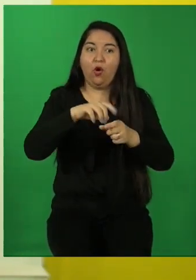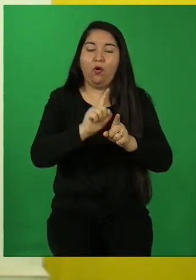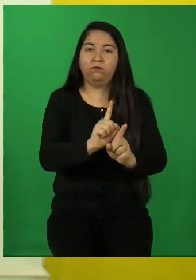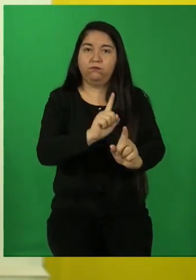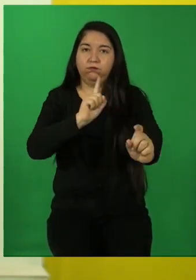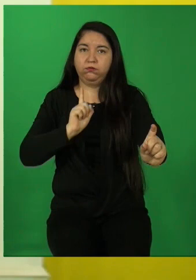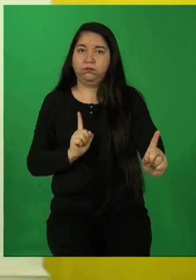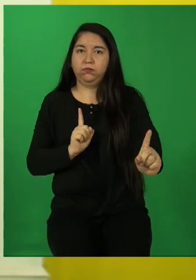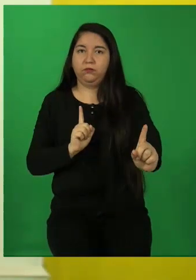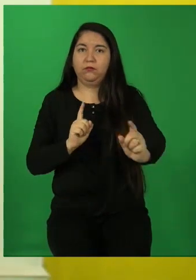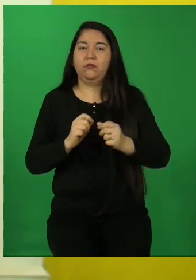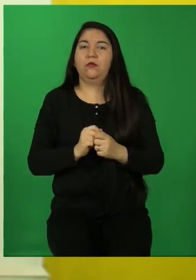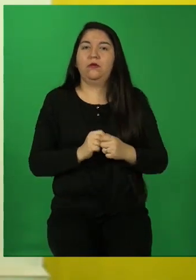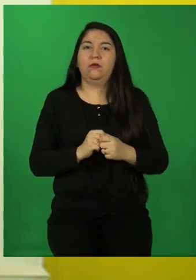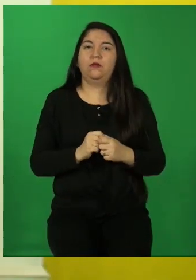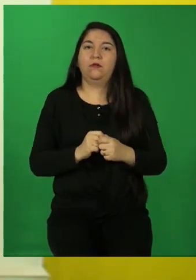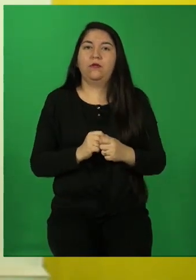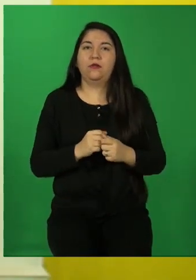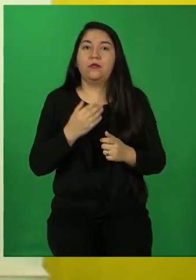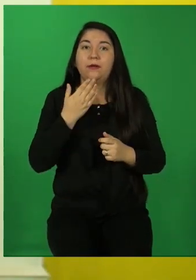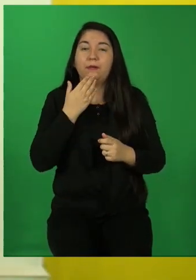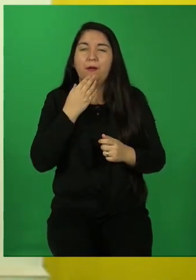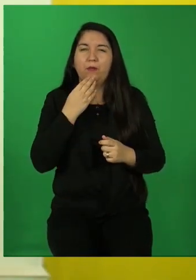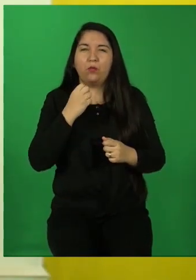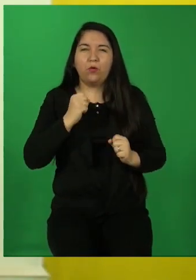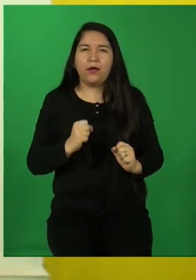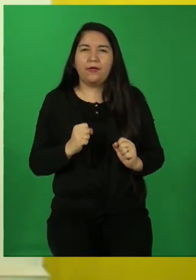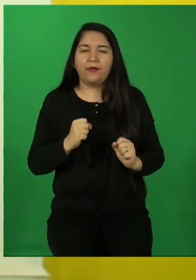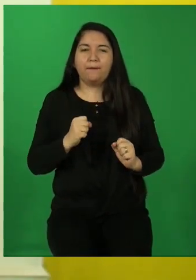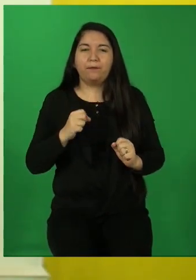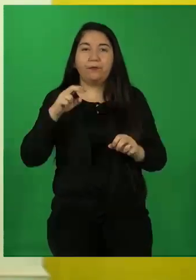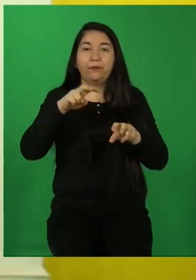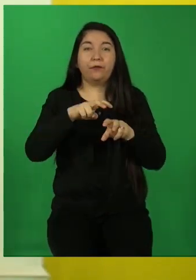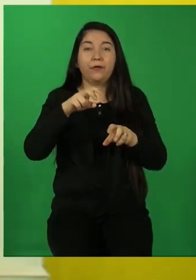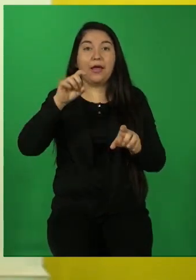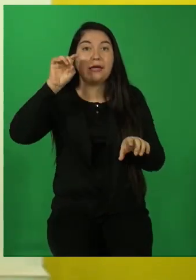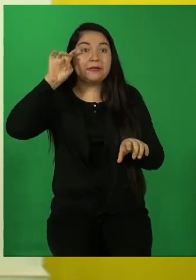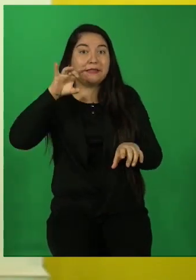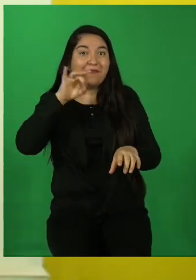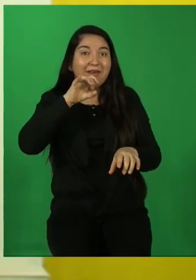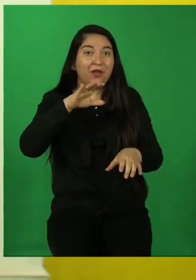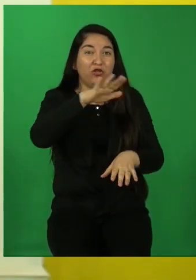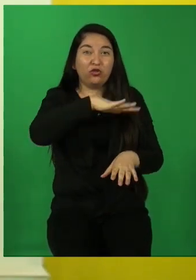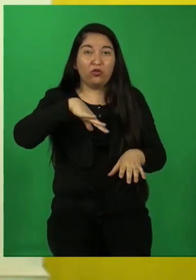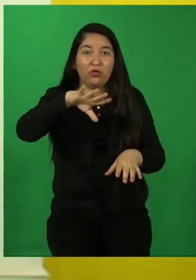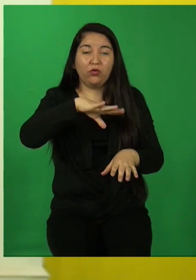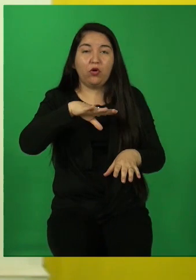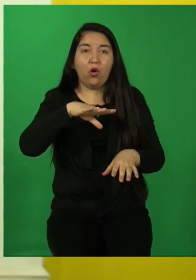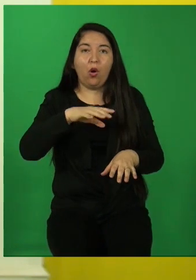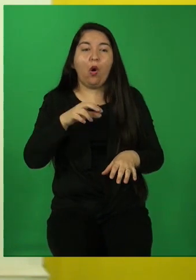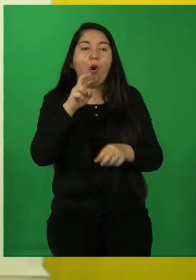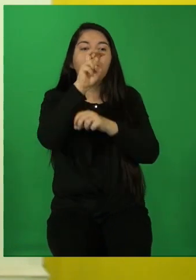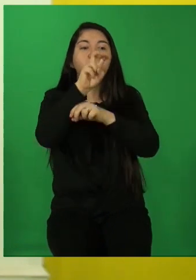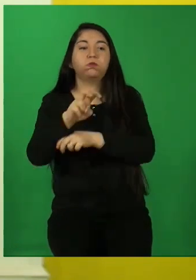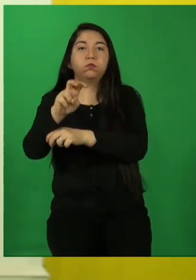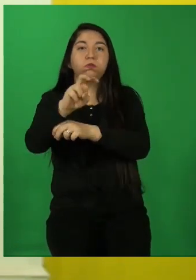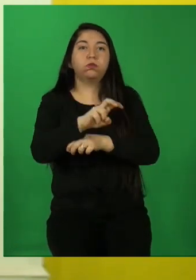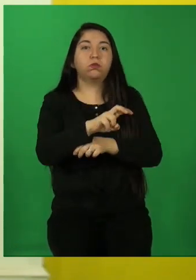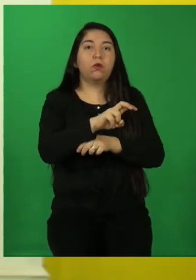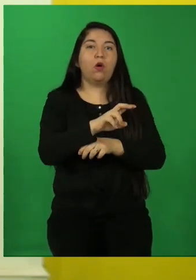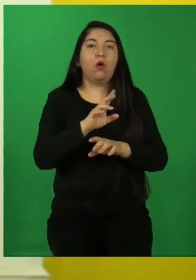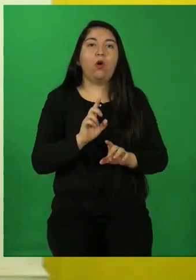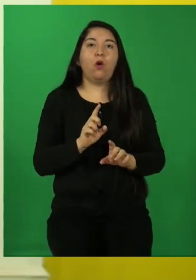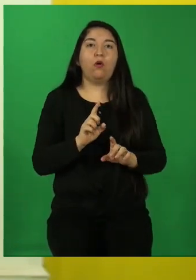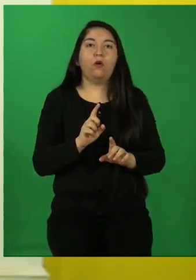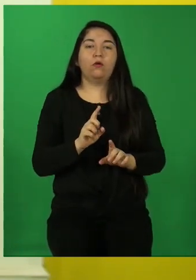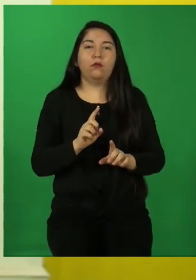historia, pueden ser omniscientes, protagonistas o testigos. Entonces, en este